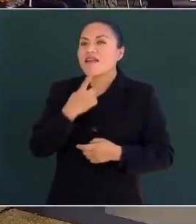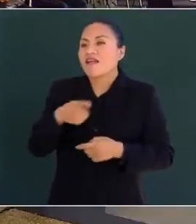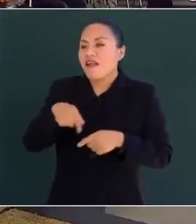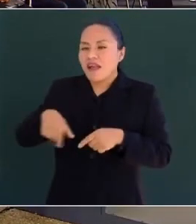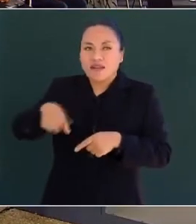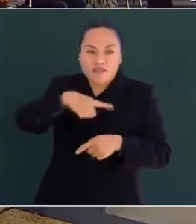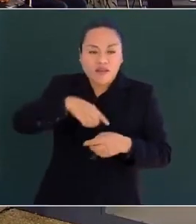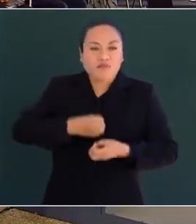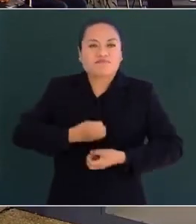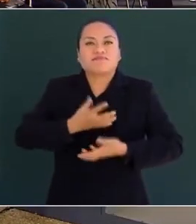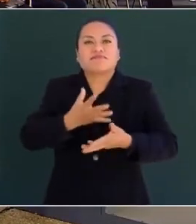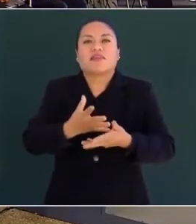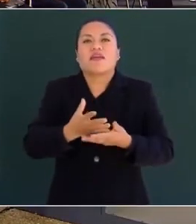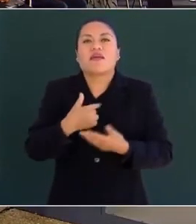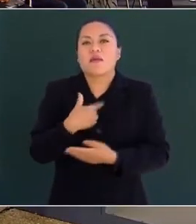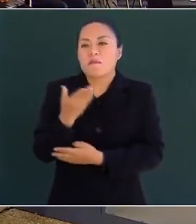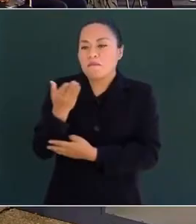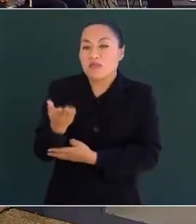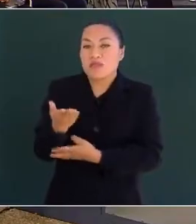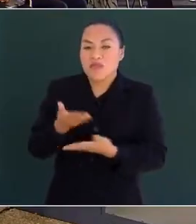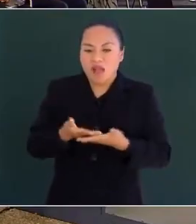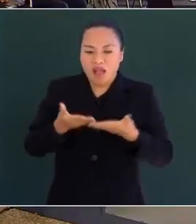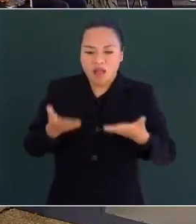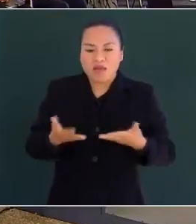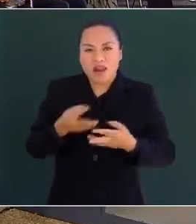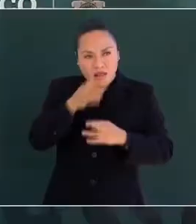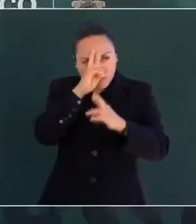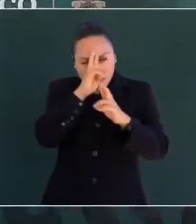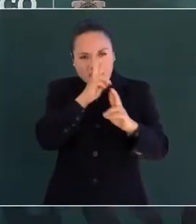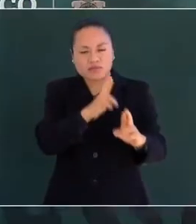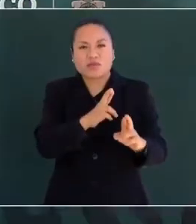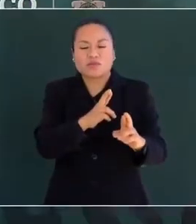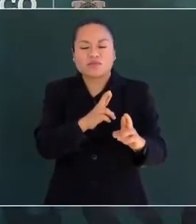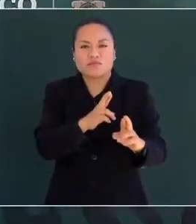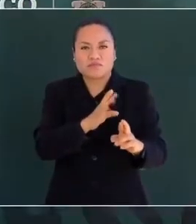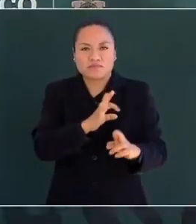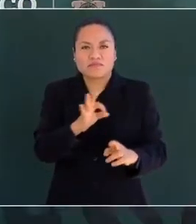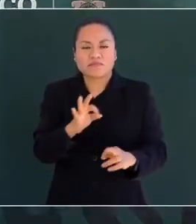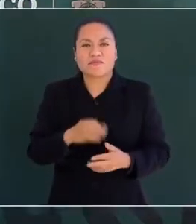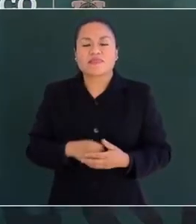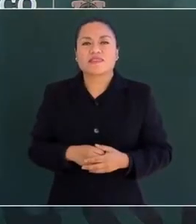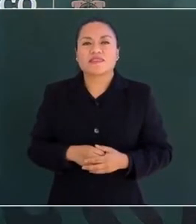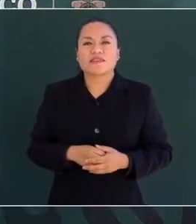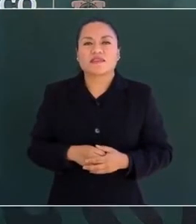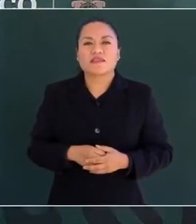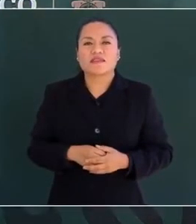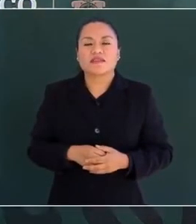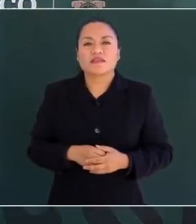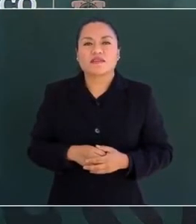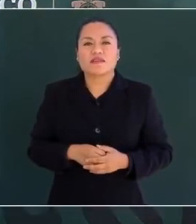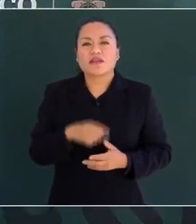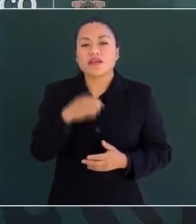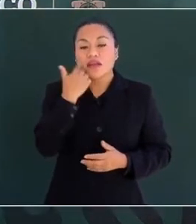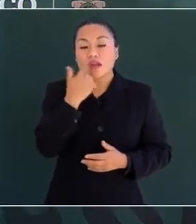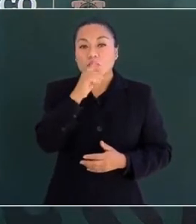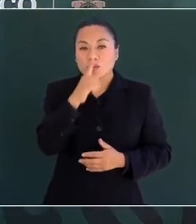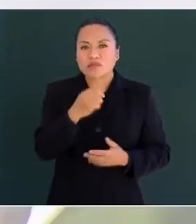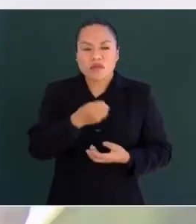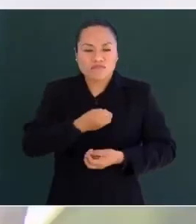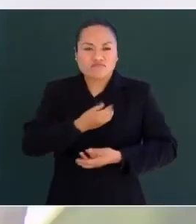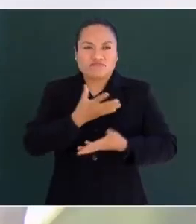Oaxaca, le solicito de la manera más atenta y respetuosa la emisión de un decreto